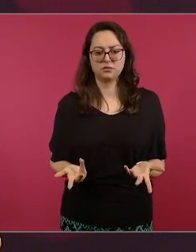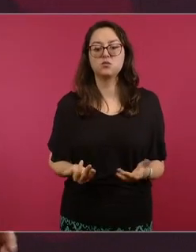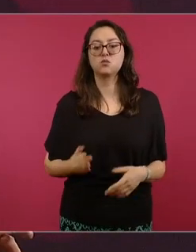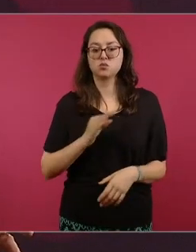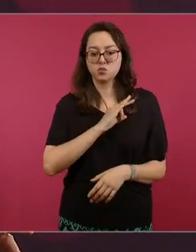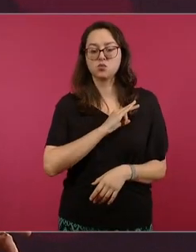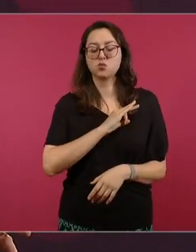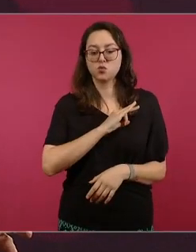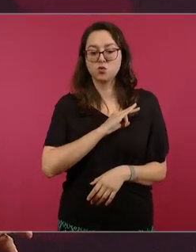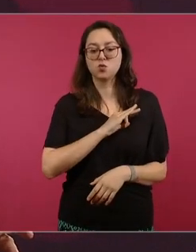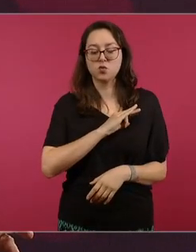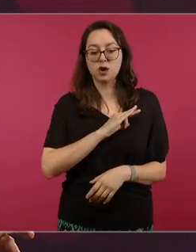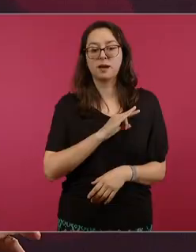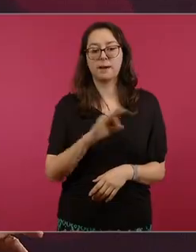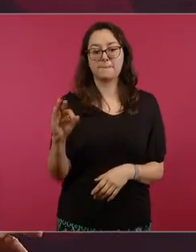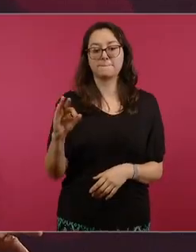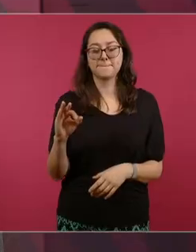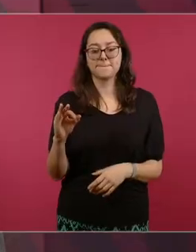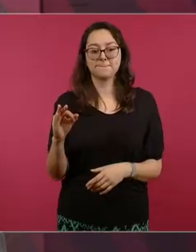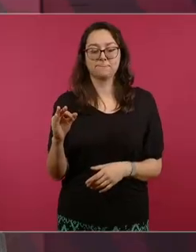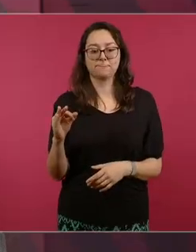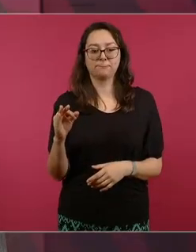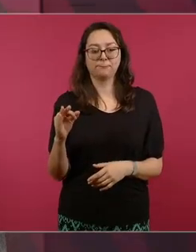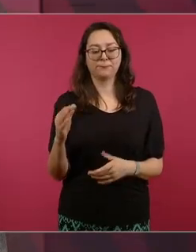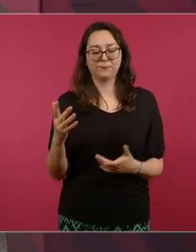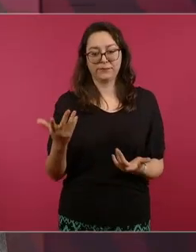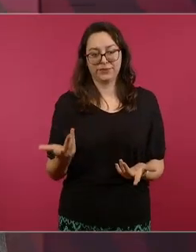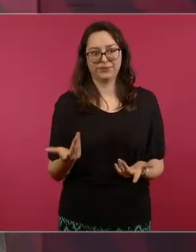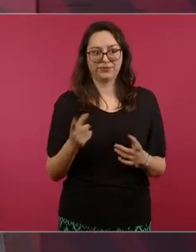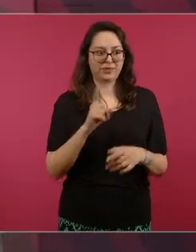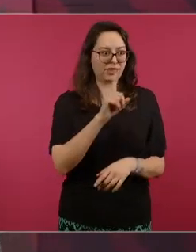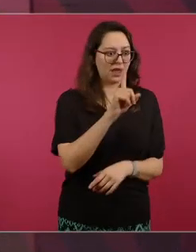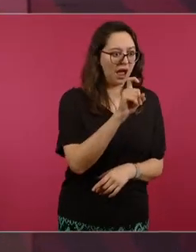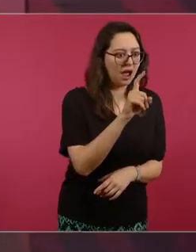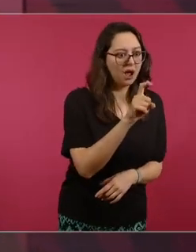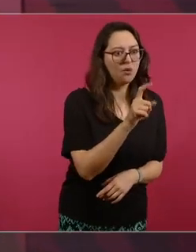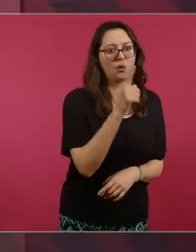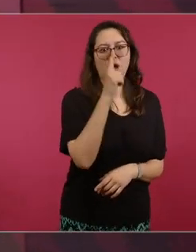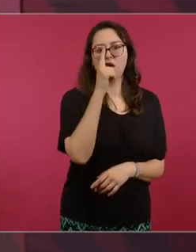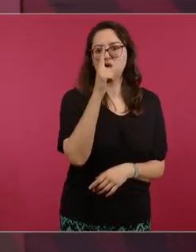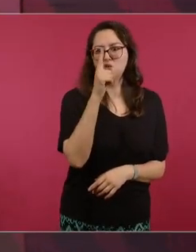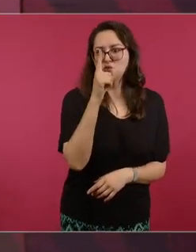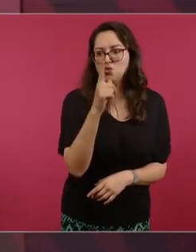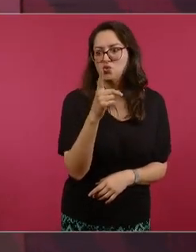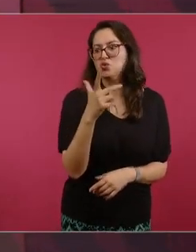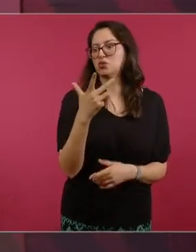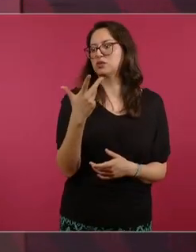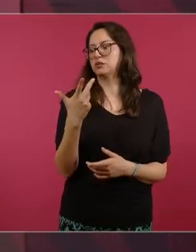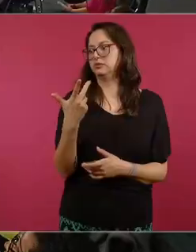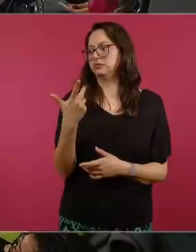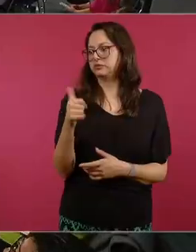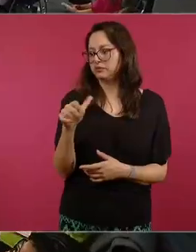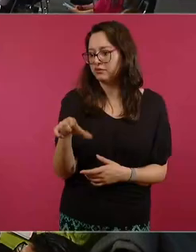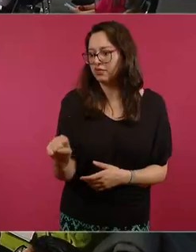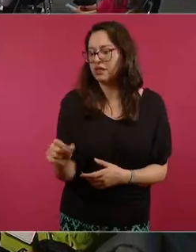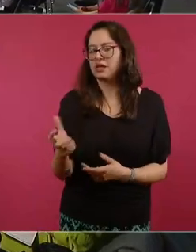donde cuidemos todos los recursos sobre todo recursos